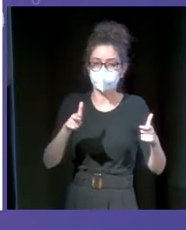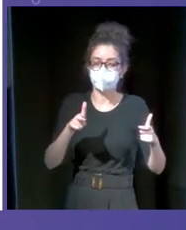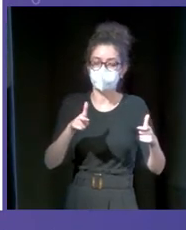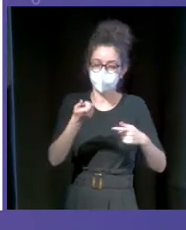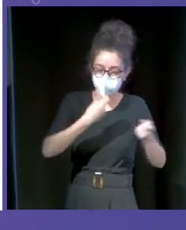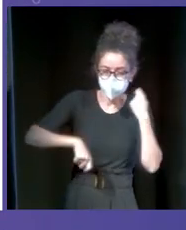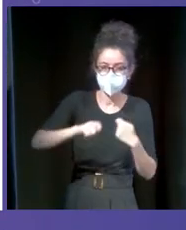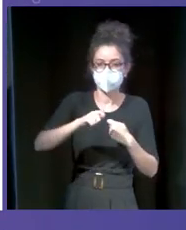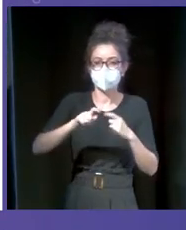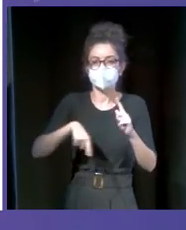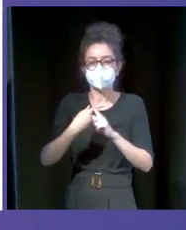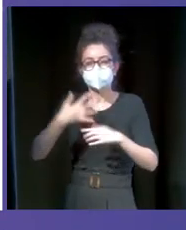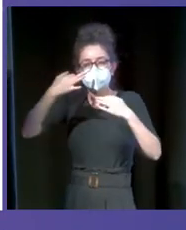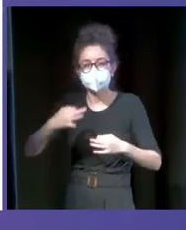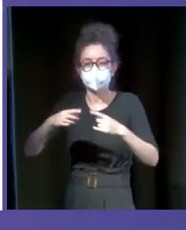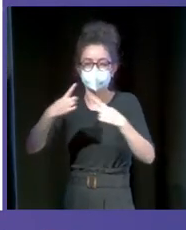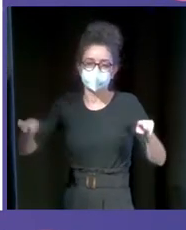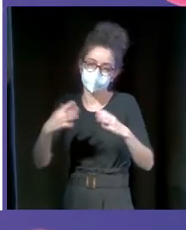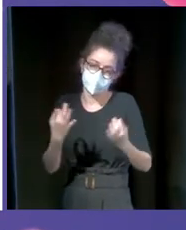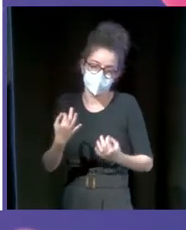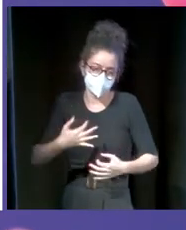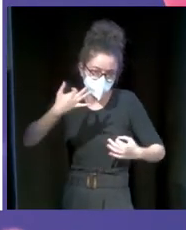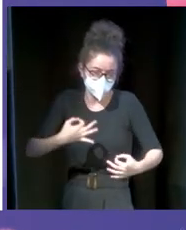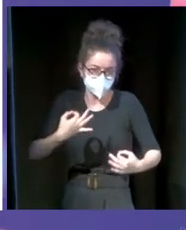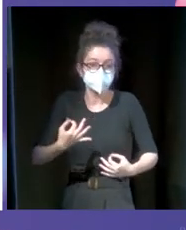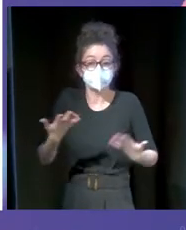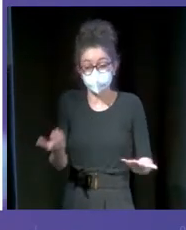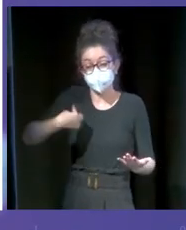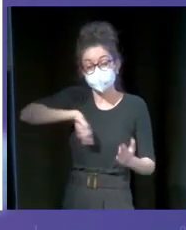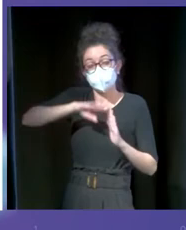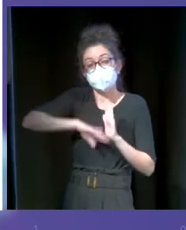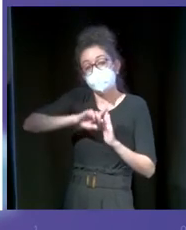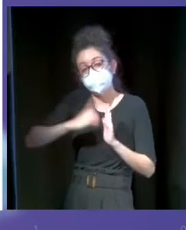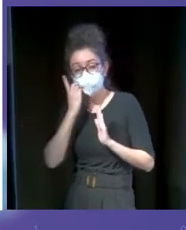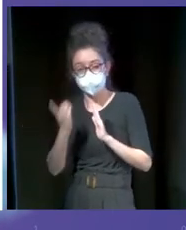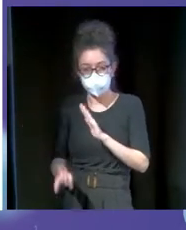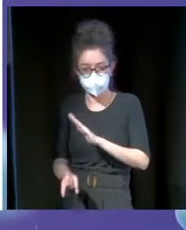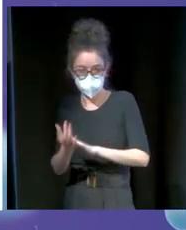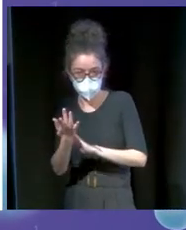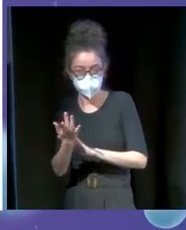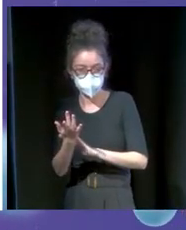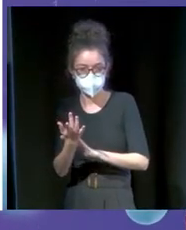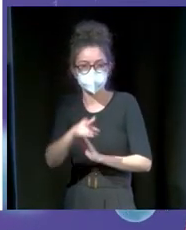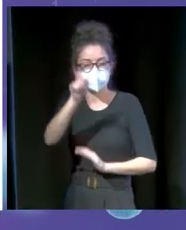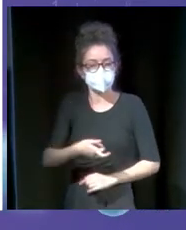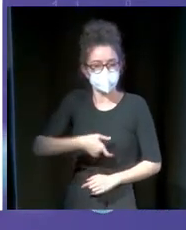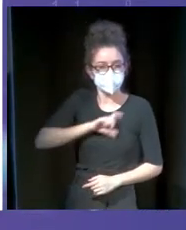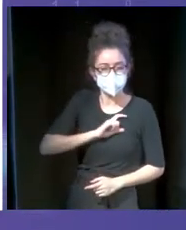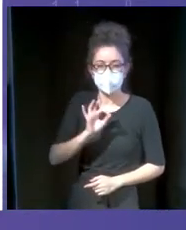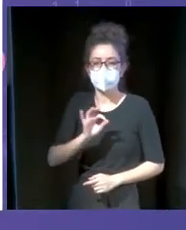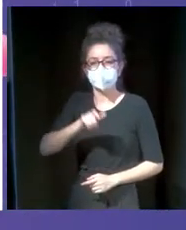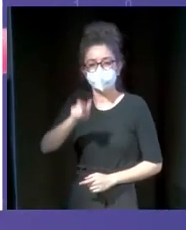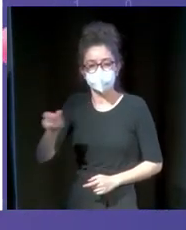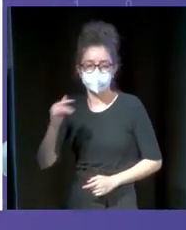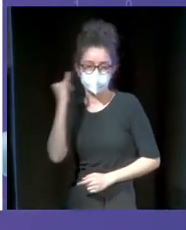garantizar la seguridad de cada concierto. Hemos desarrollado una aplicación desde la cual tanto la policía como los jefes de seguridad